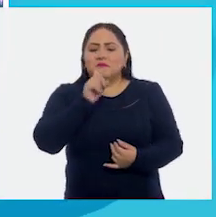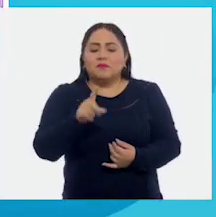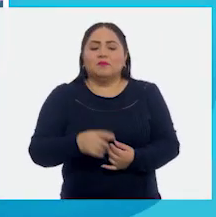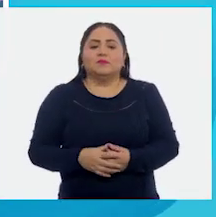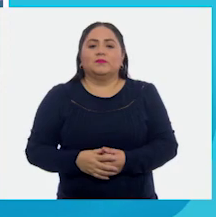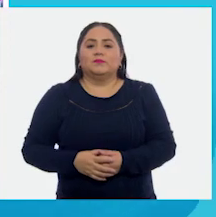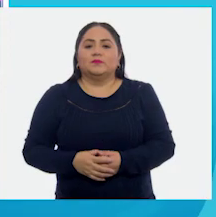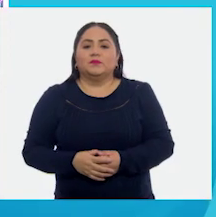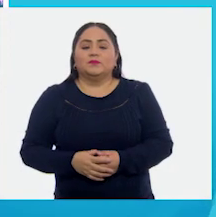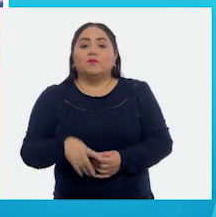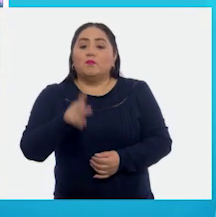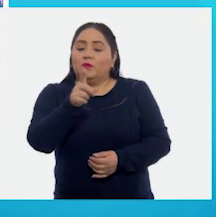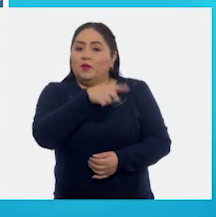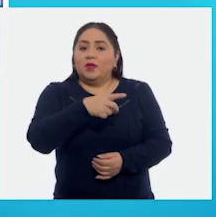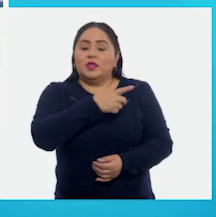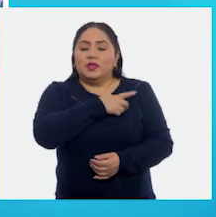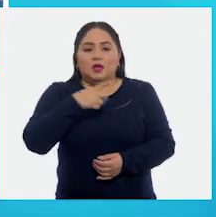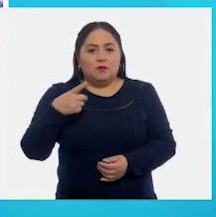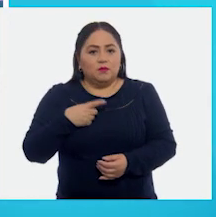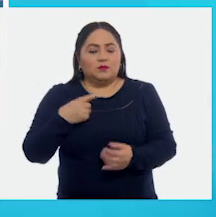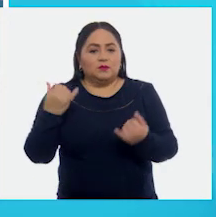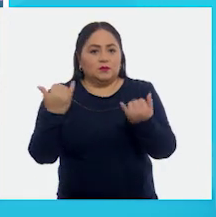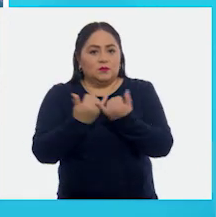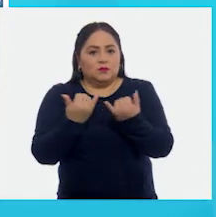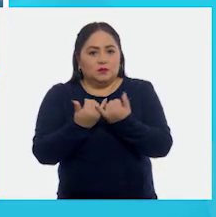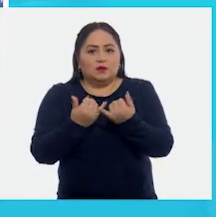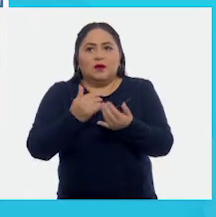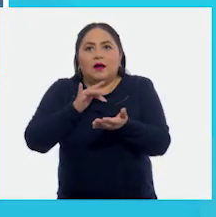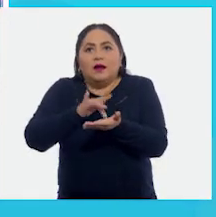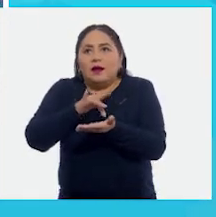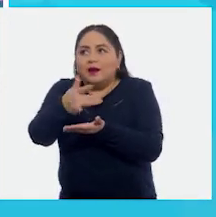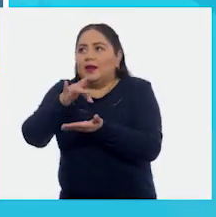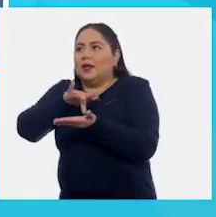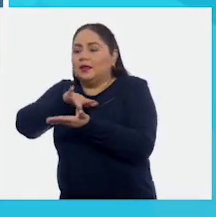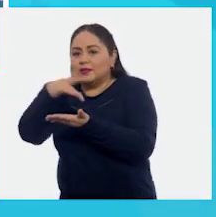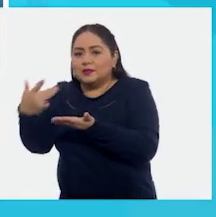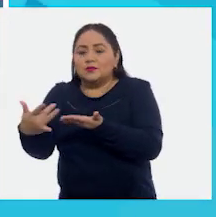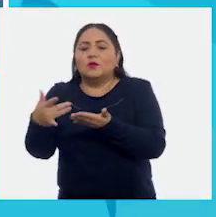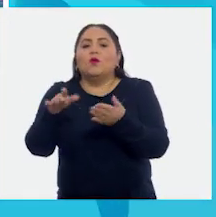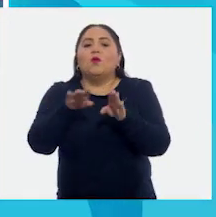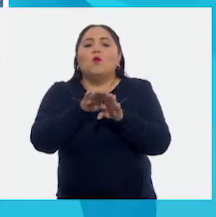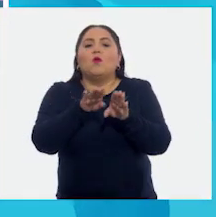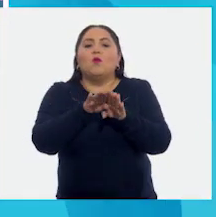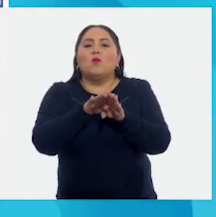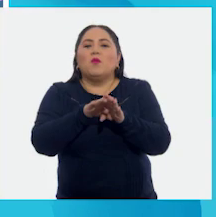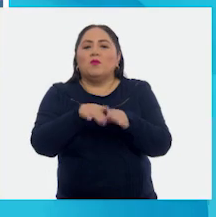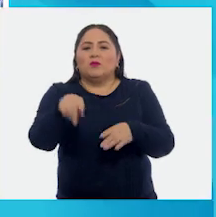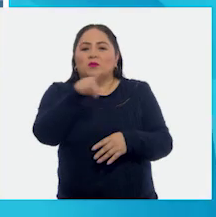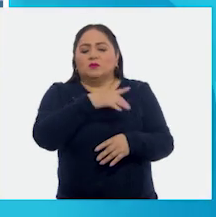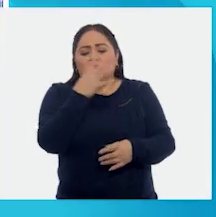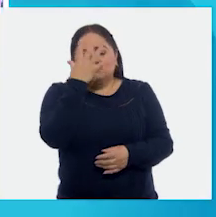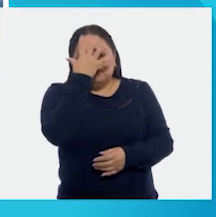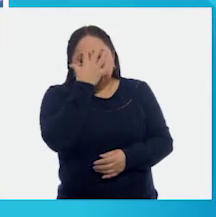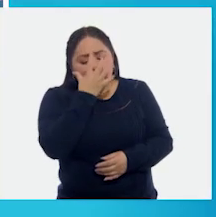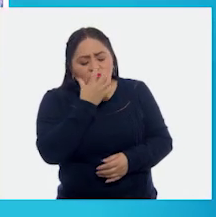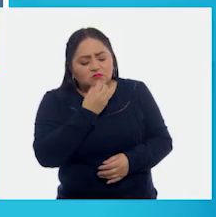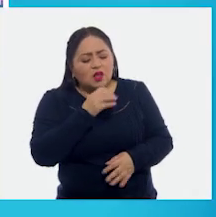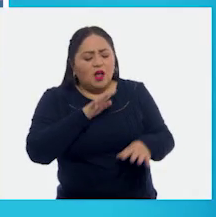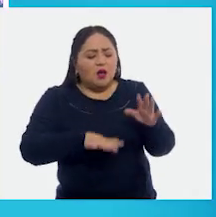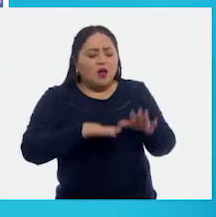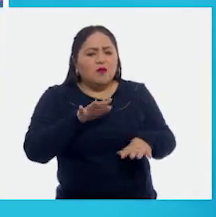Sí, debemos también ser agradecidos. Como cuando estamos tristes porque